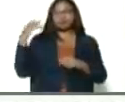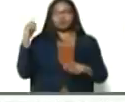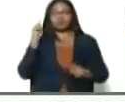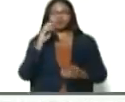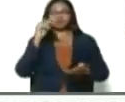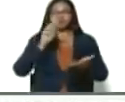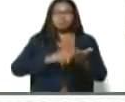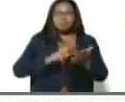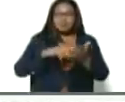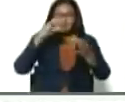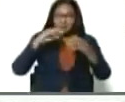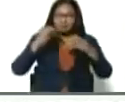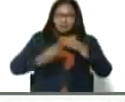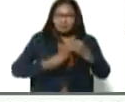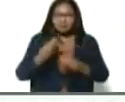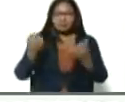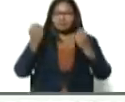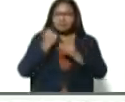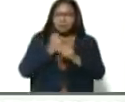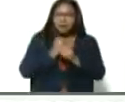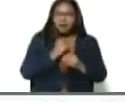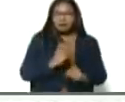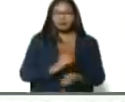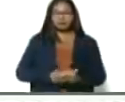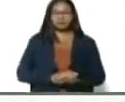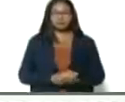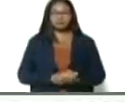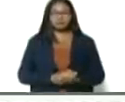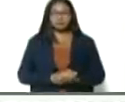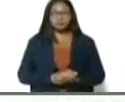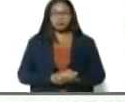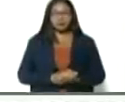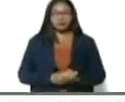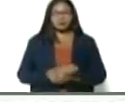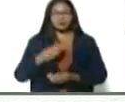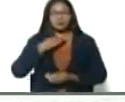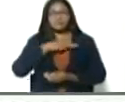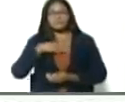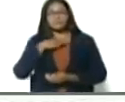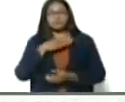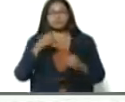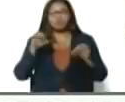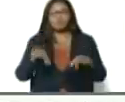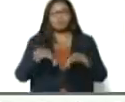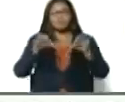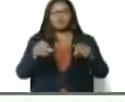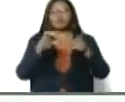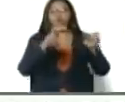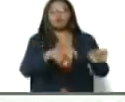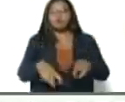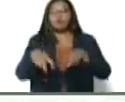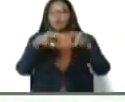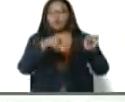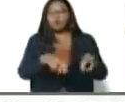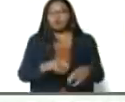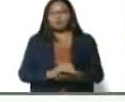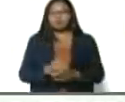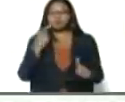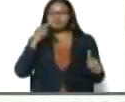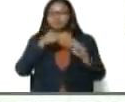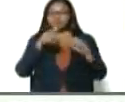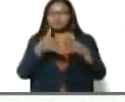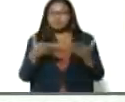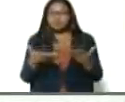la acción. Bueno, revisamos la gran misión agro-venezuela, definimos